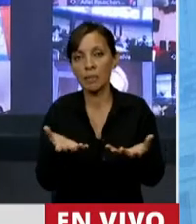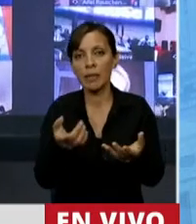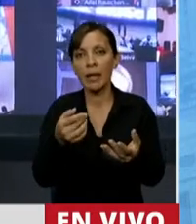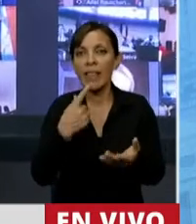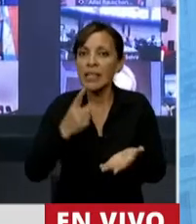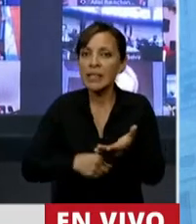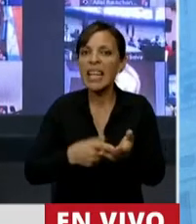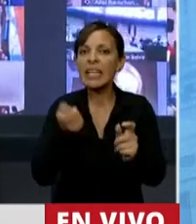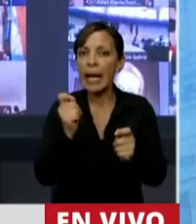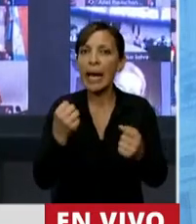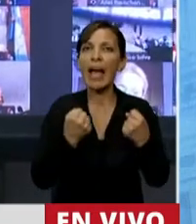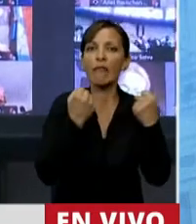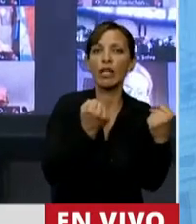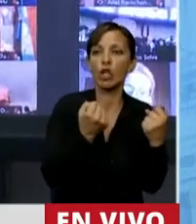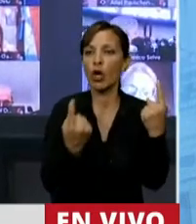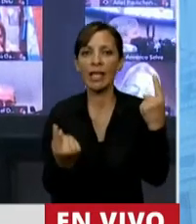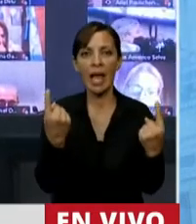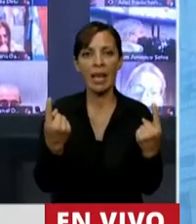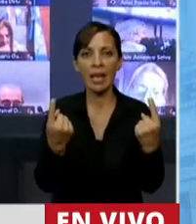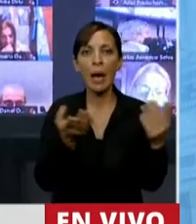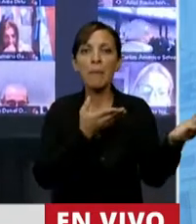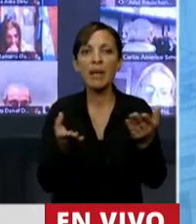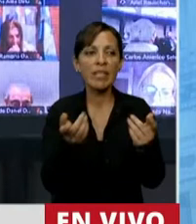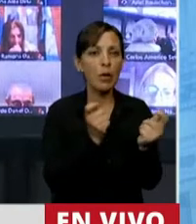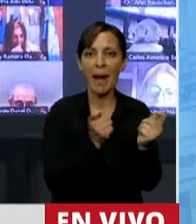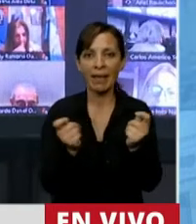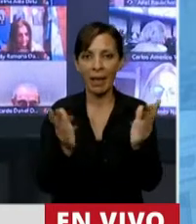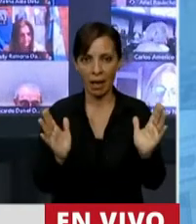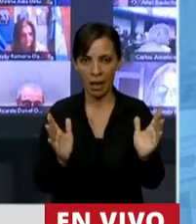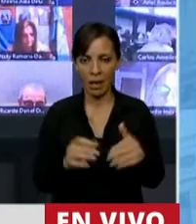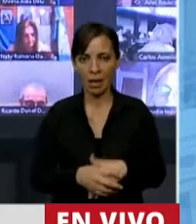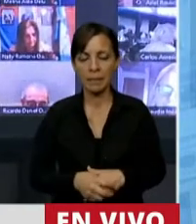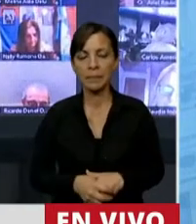quiénes deben hacer el esfuerzo y para quiénes deben ser esos beneficios producto de ese esfuerzo.